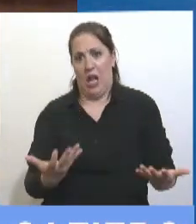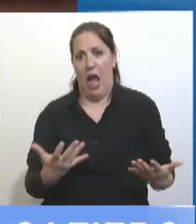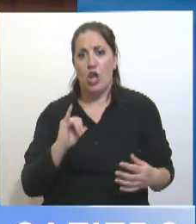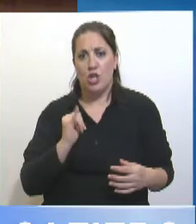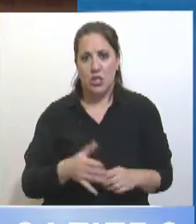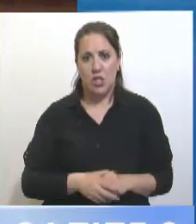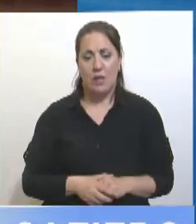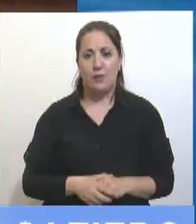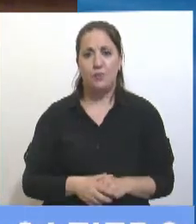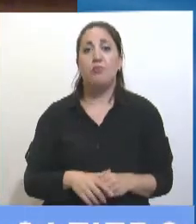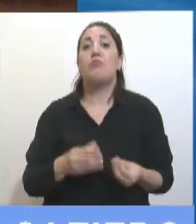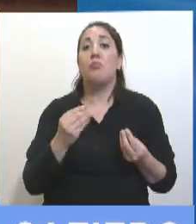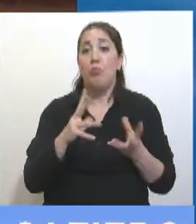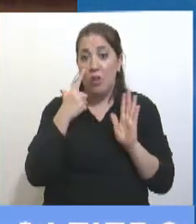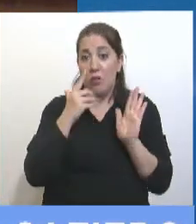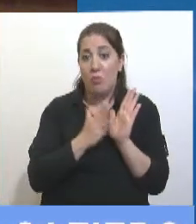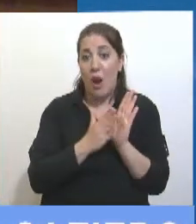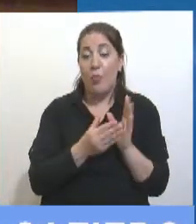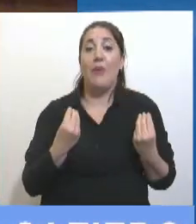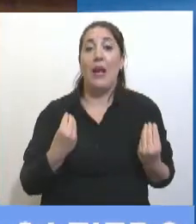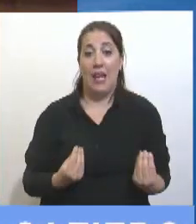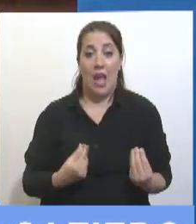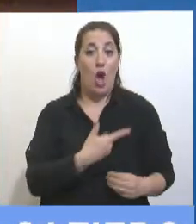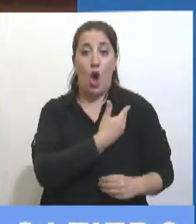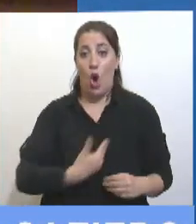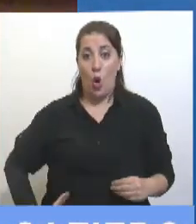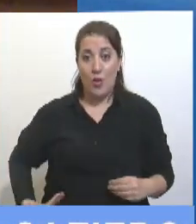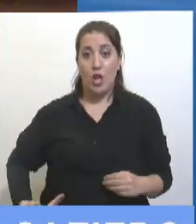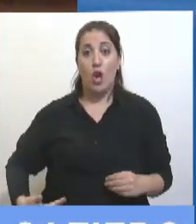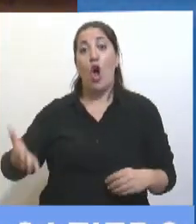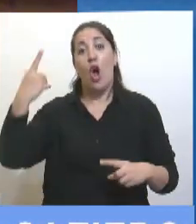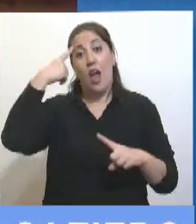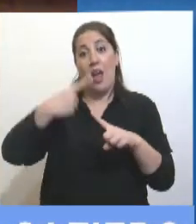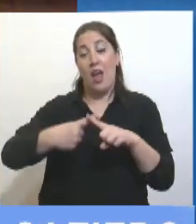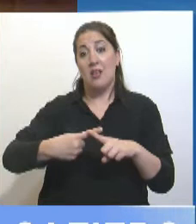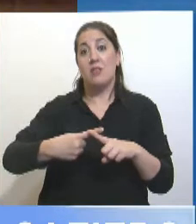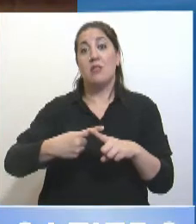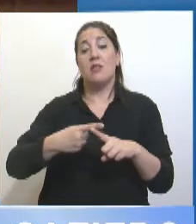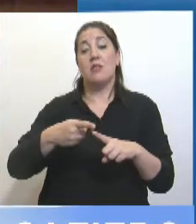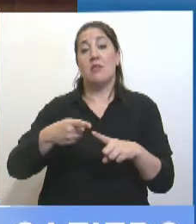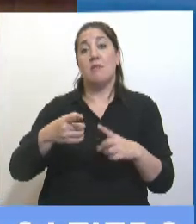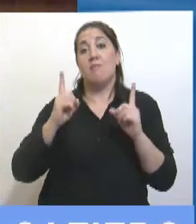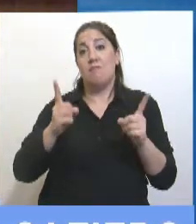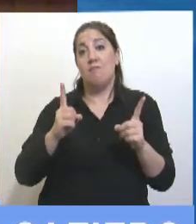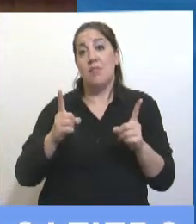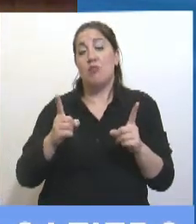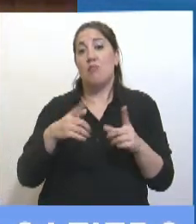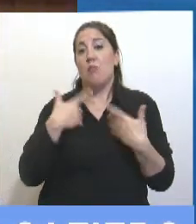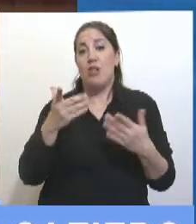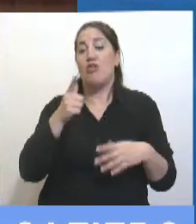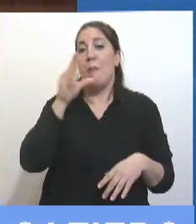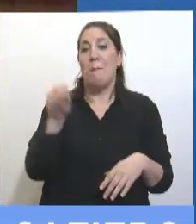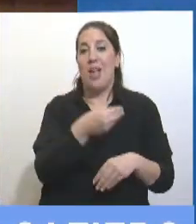Y prueba de que estábamos mal es que el gobierno anterior perdió las elecciones previas al 10 de diciembre.